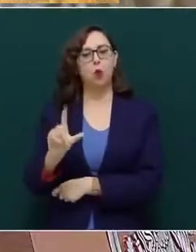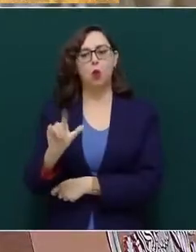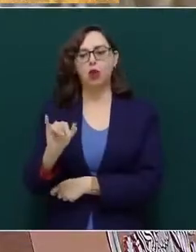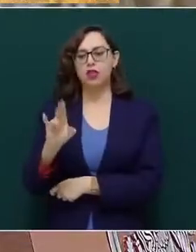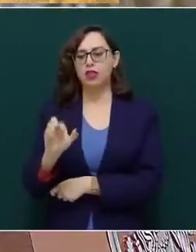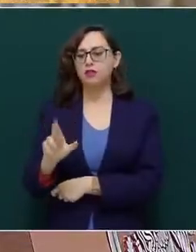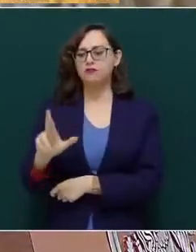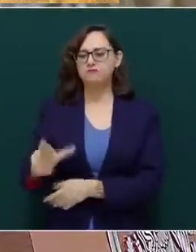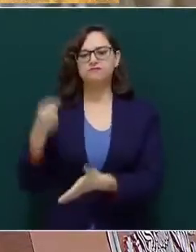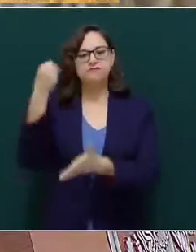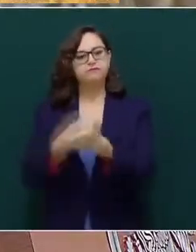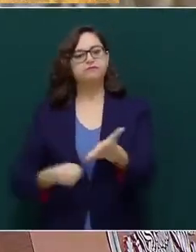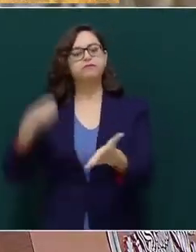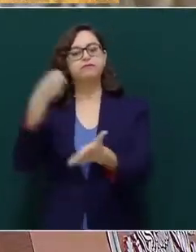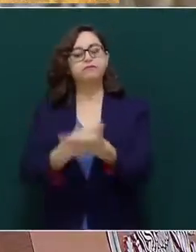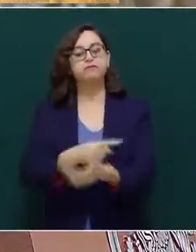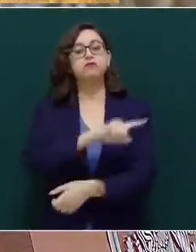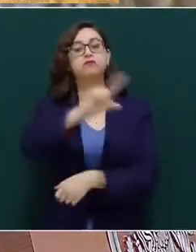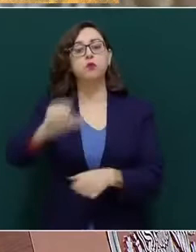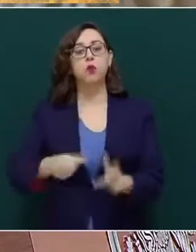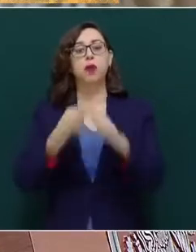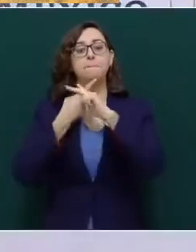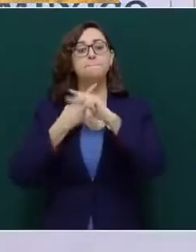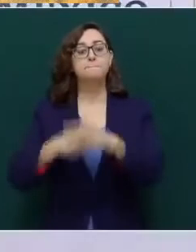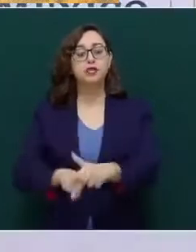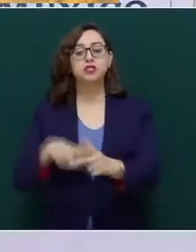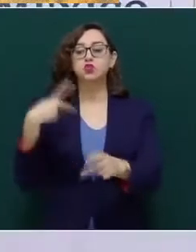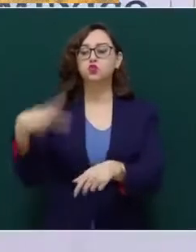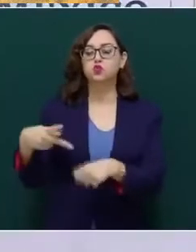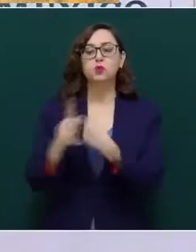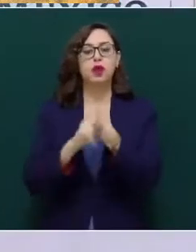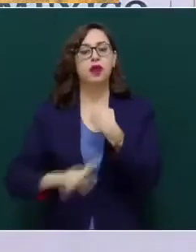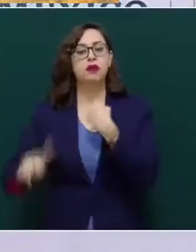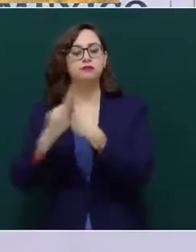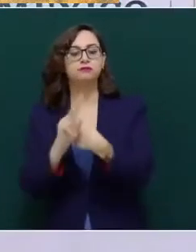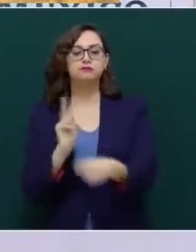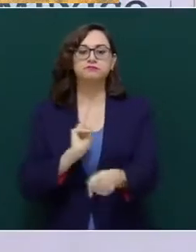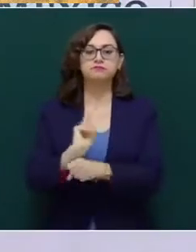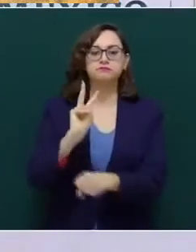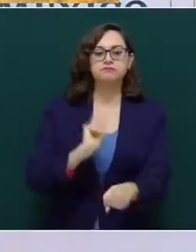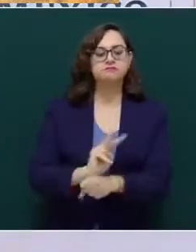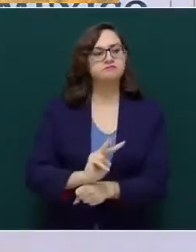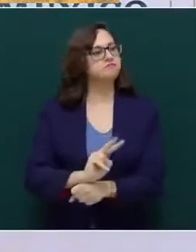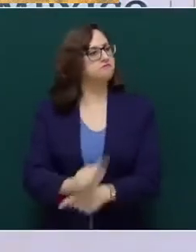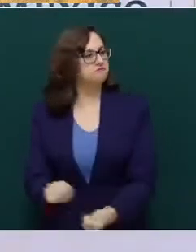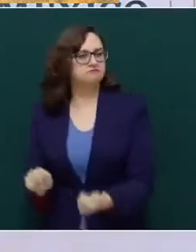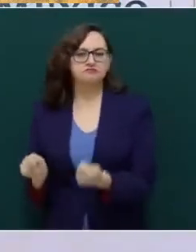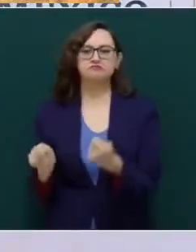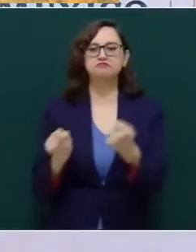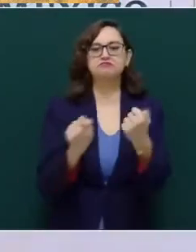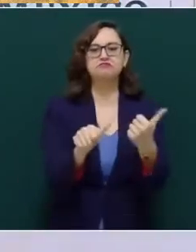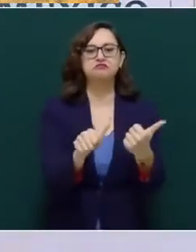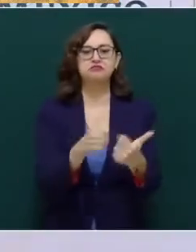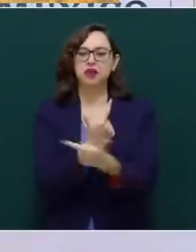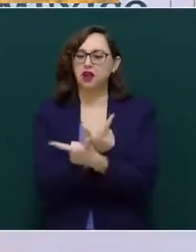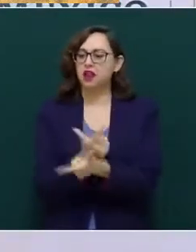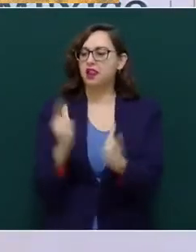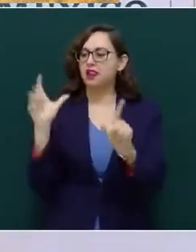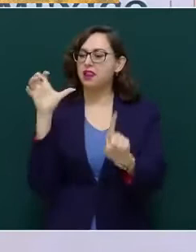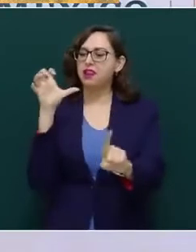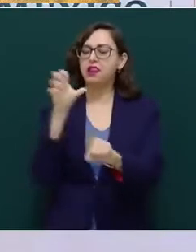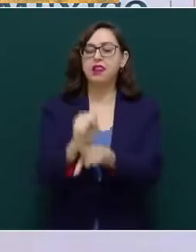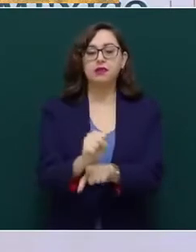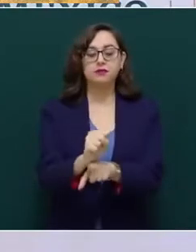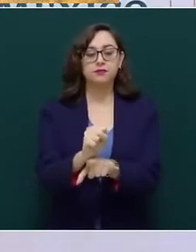liberación de Venezuela. Poco antes, como escribe Manuel Pérez Vila, uno de sus biógrafos,